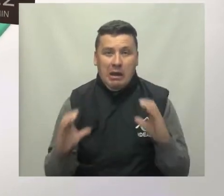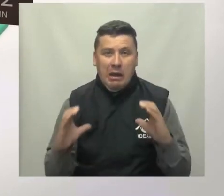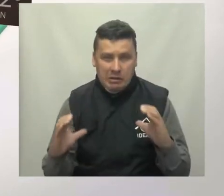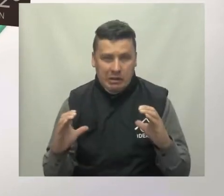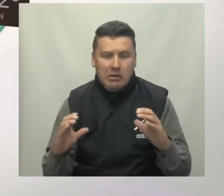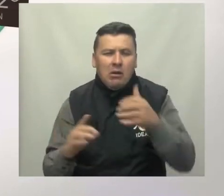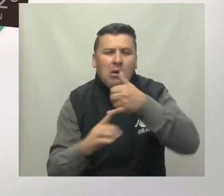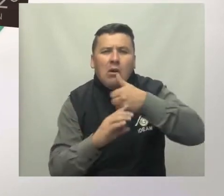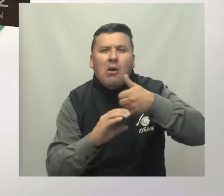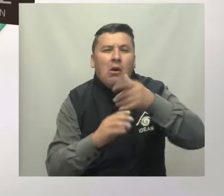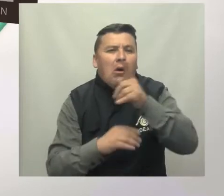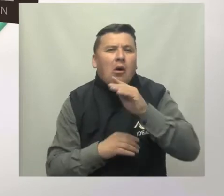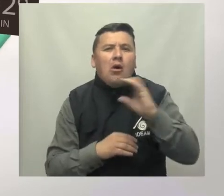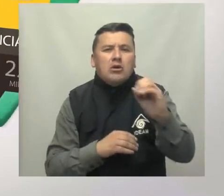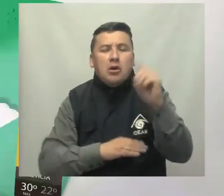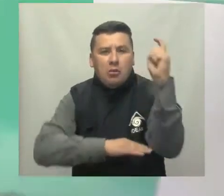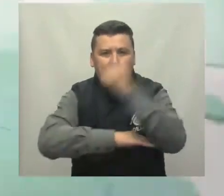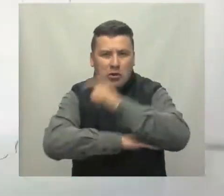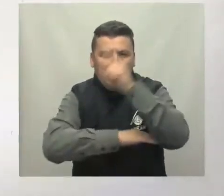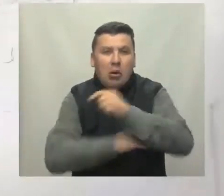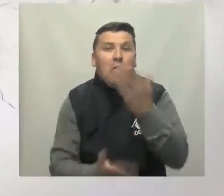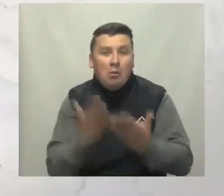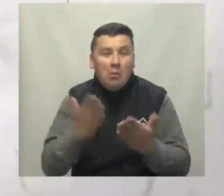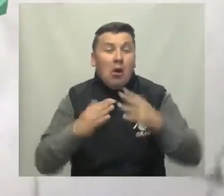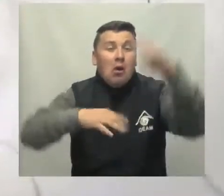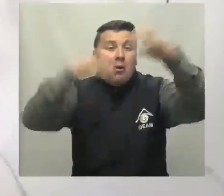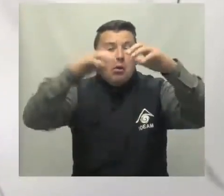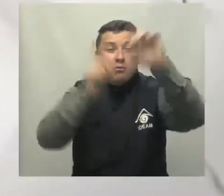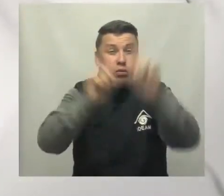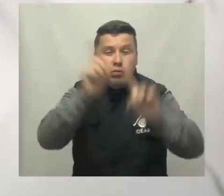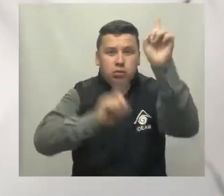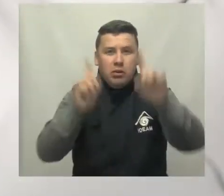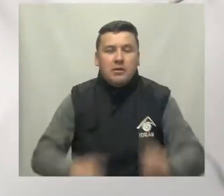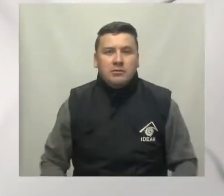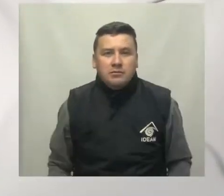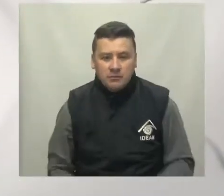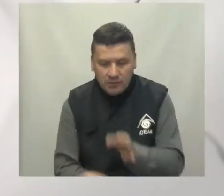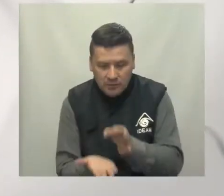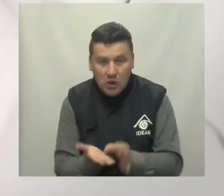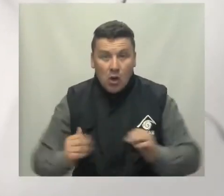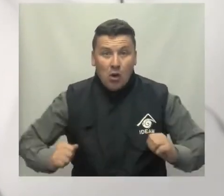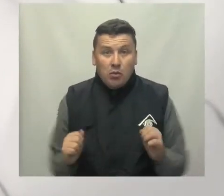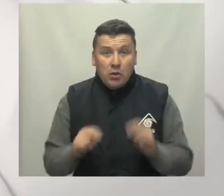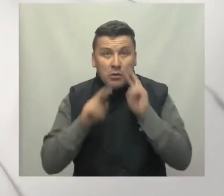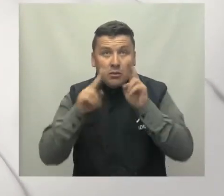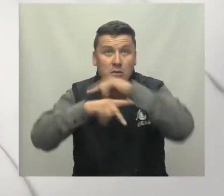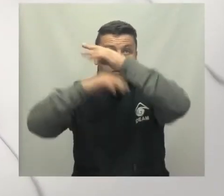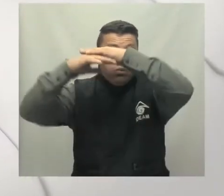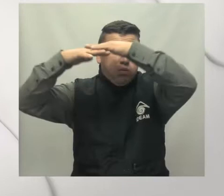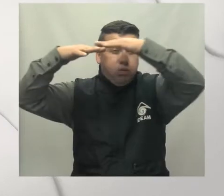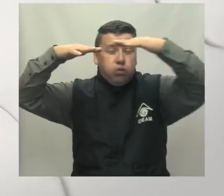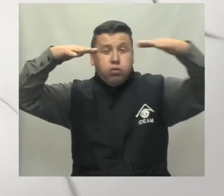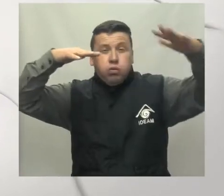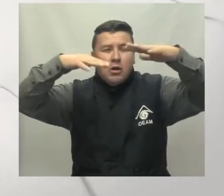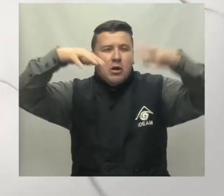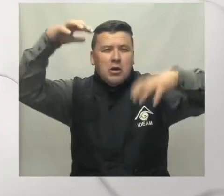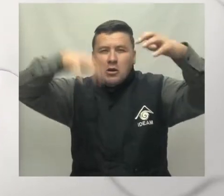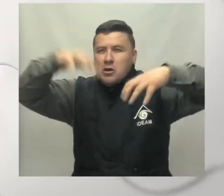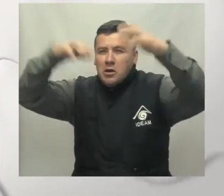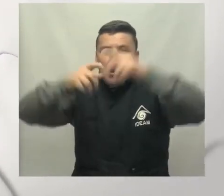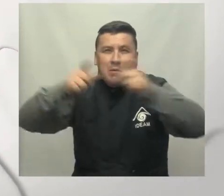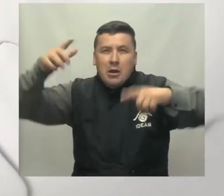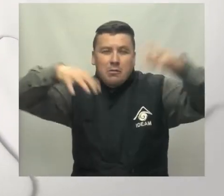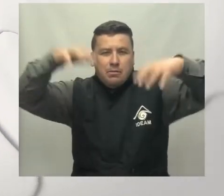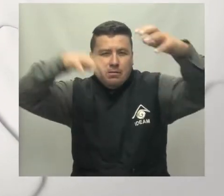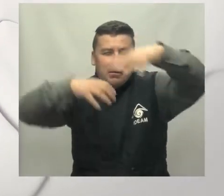y en el occidente del Putumayo con posibilidad de tormentas eléctricas Para la capital se estima un aumento de la nubosidad con lluvias de variada